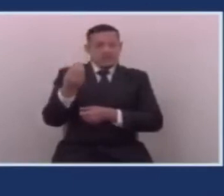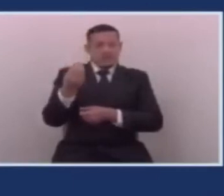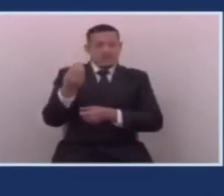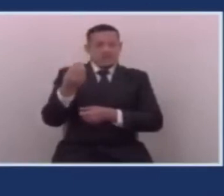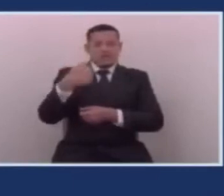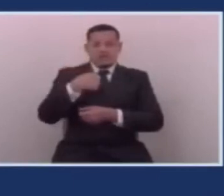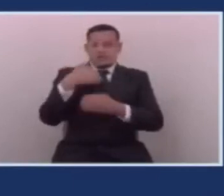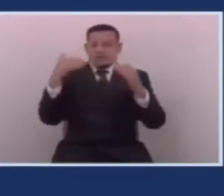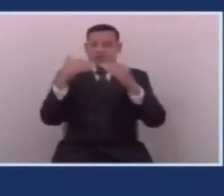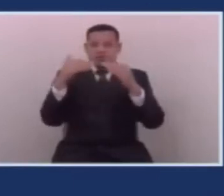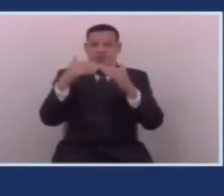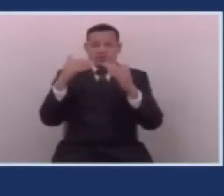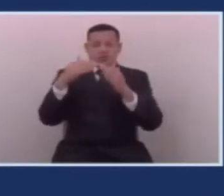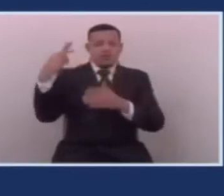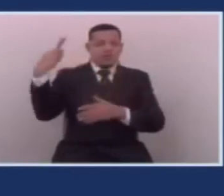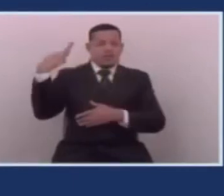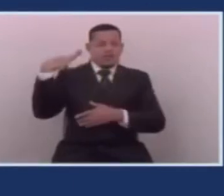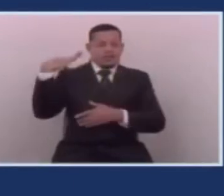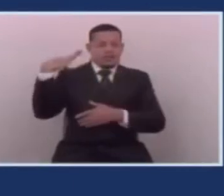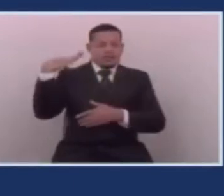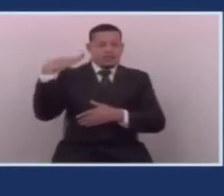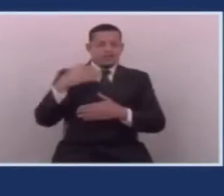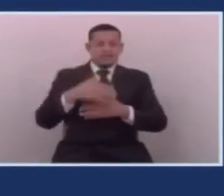yo también ahora los invito